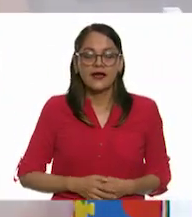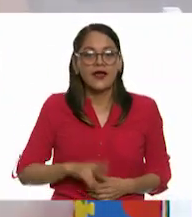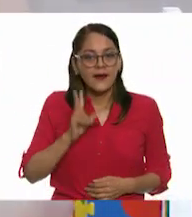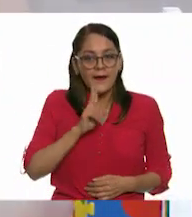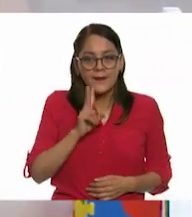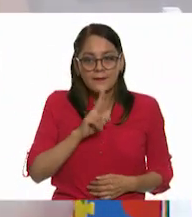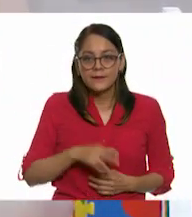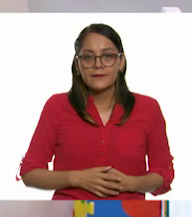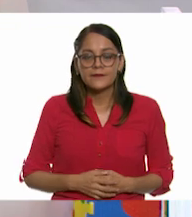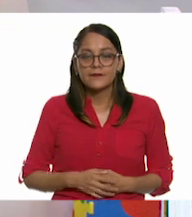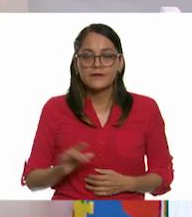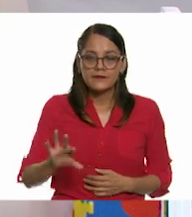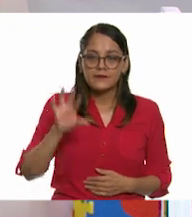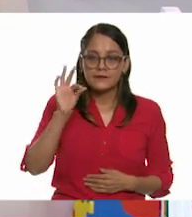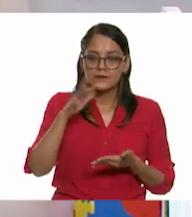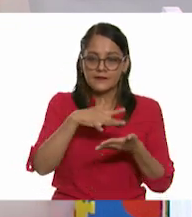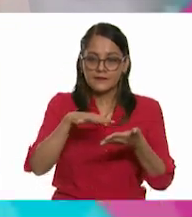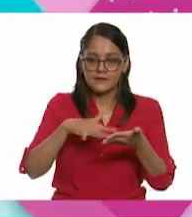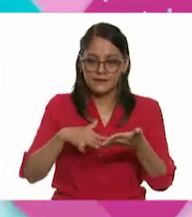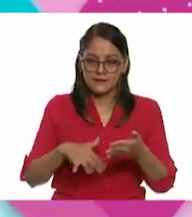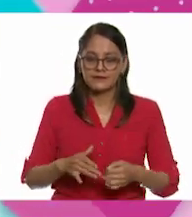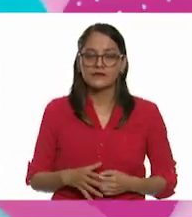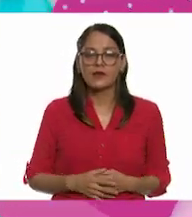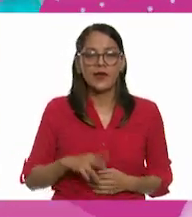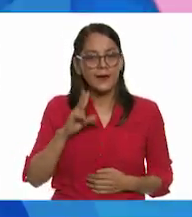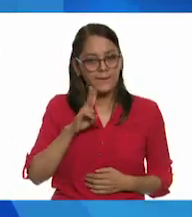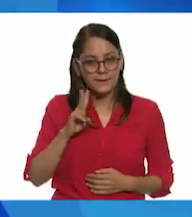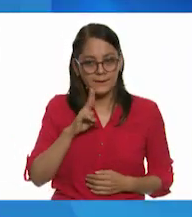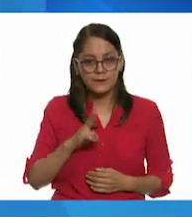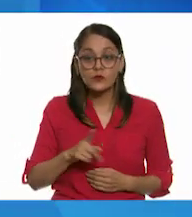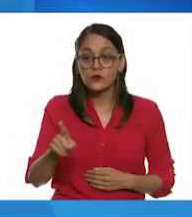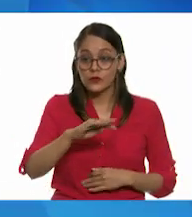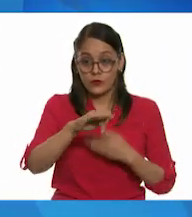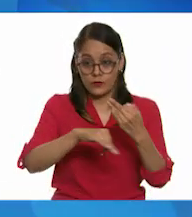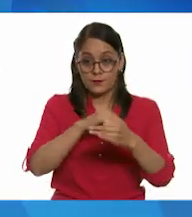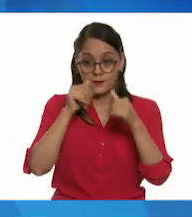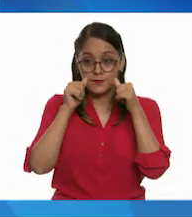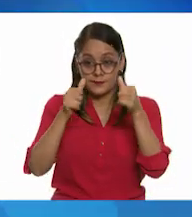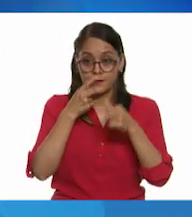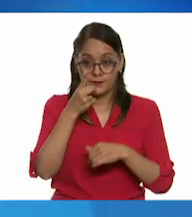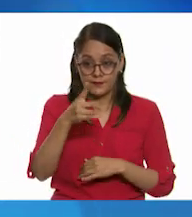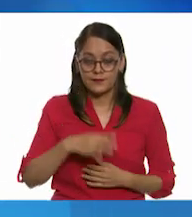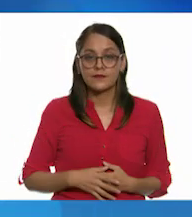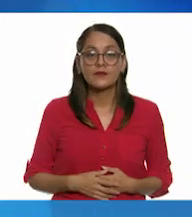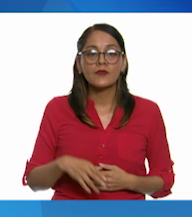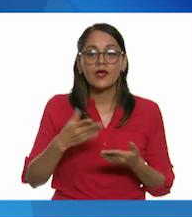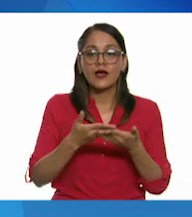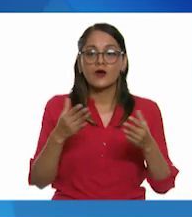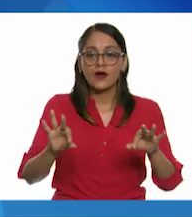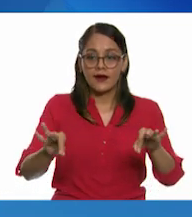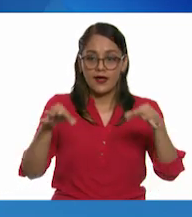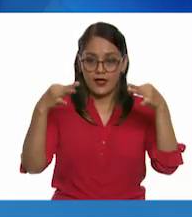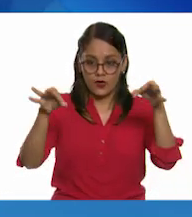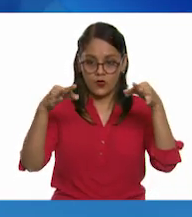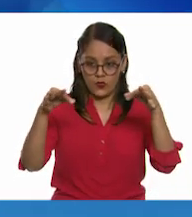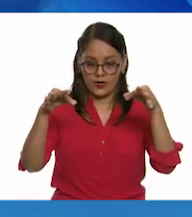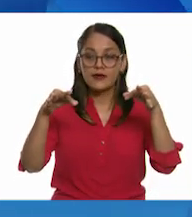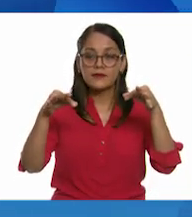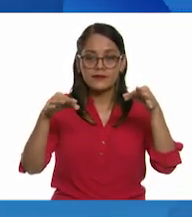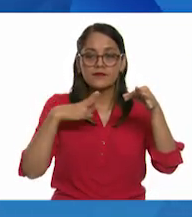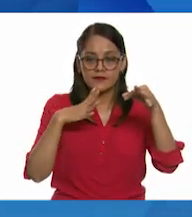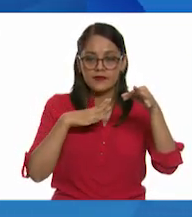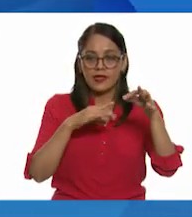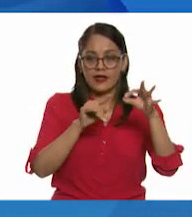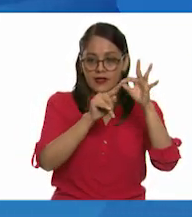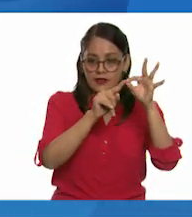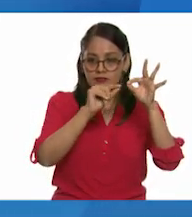que voy a darle lectura. A ver. Pongan mucha atención. Dice así. Tomen la hoja que está marcada con dos